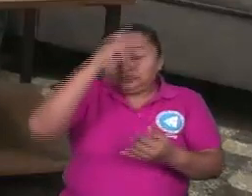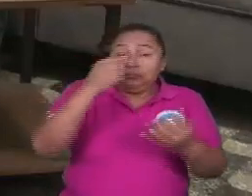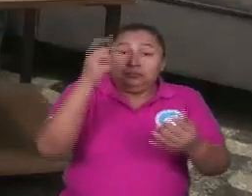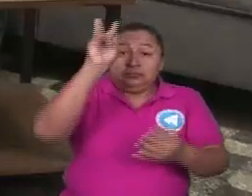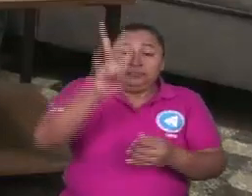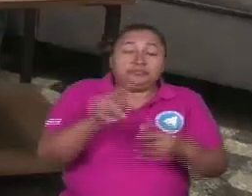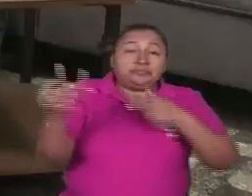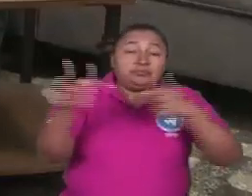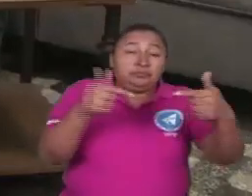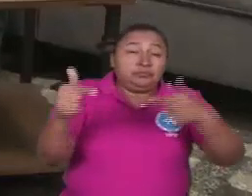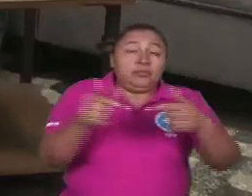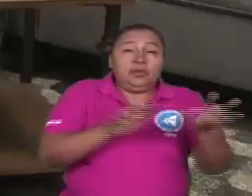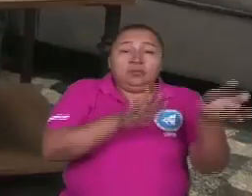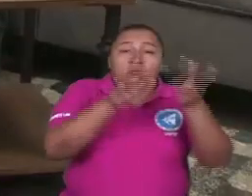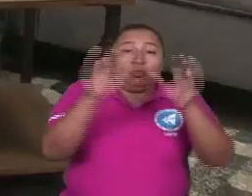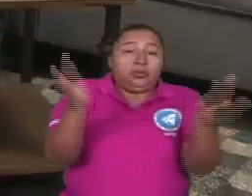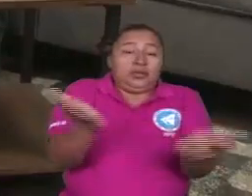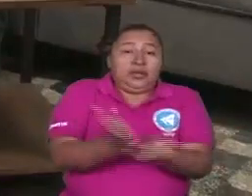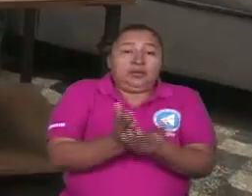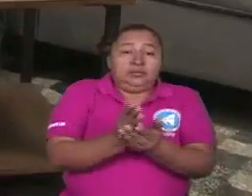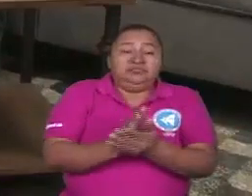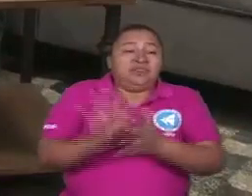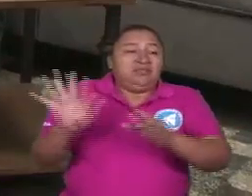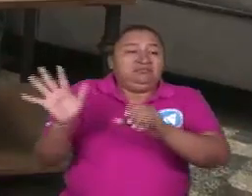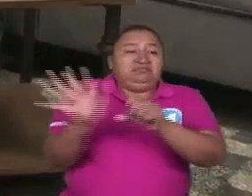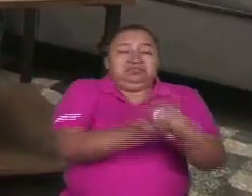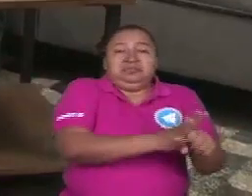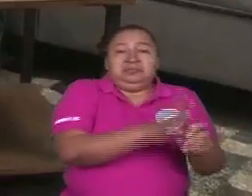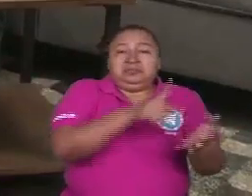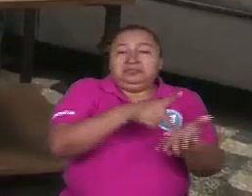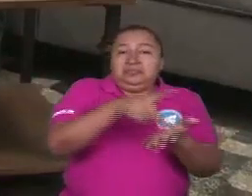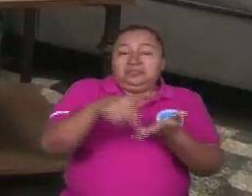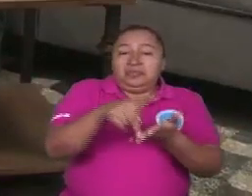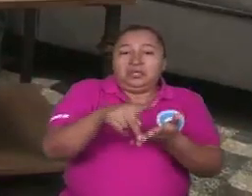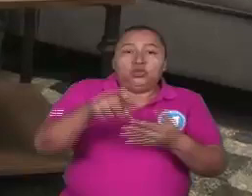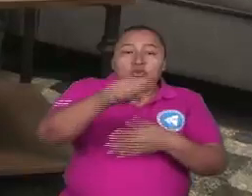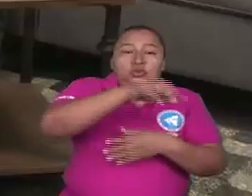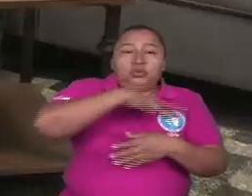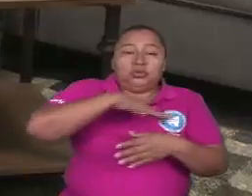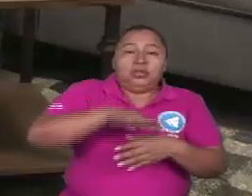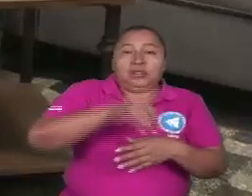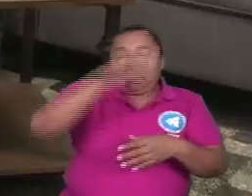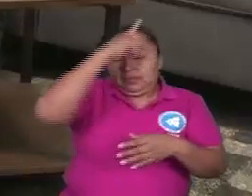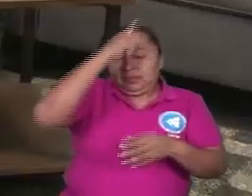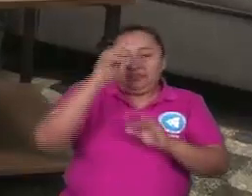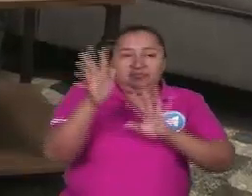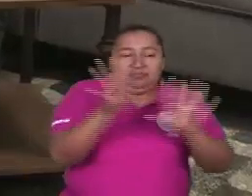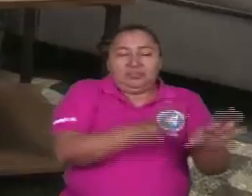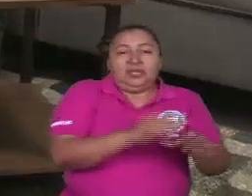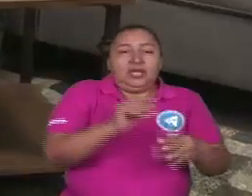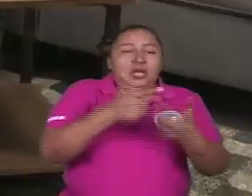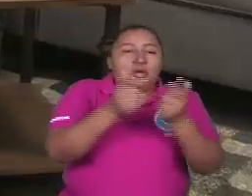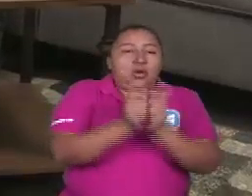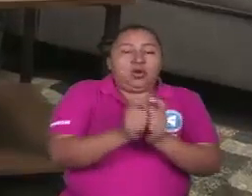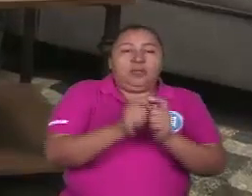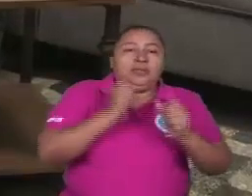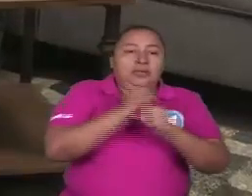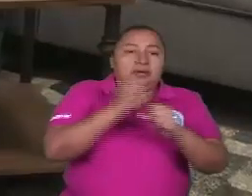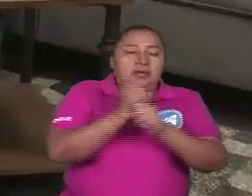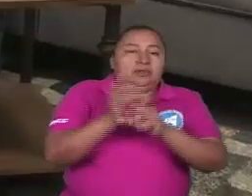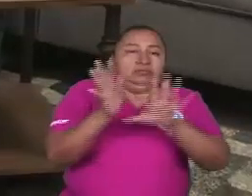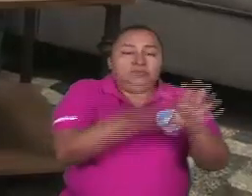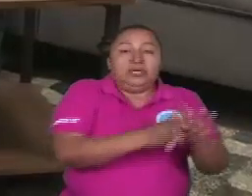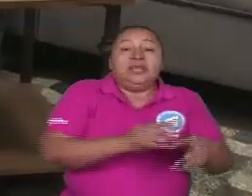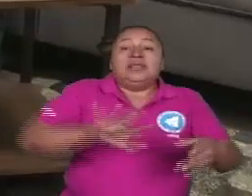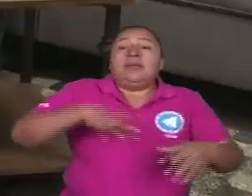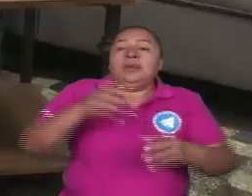mundial que golpearon al partido socialista obrero alemán y golpearon a la clase obrera alemana y después organizaron la horda fascista